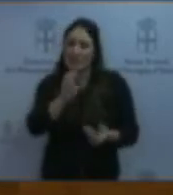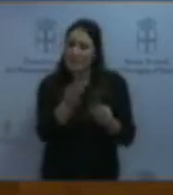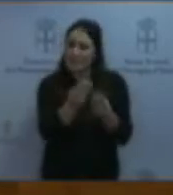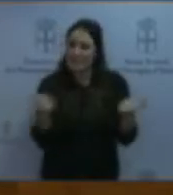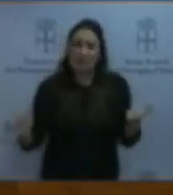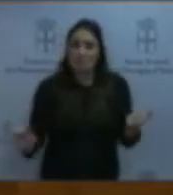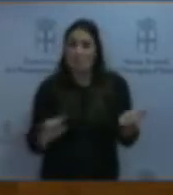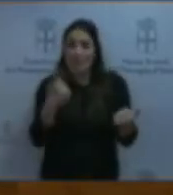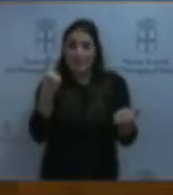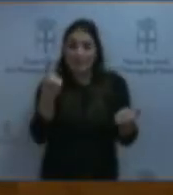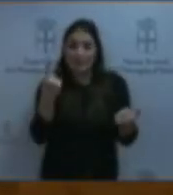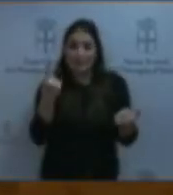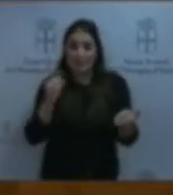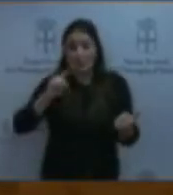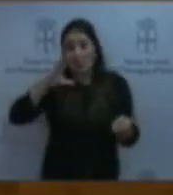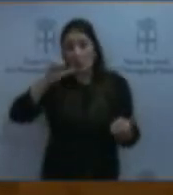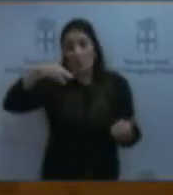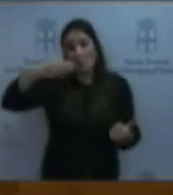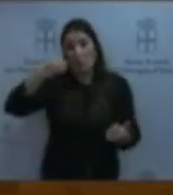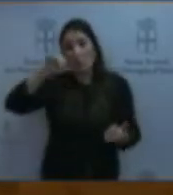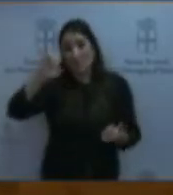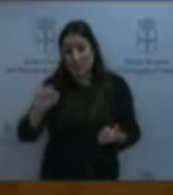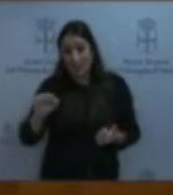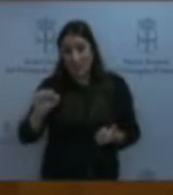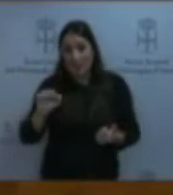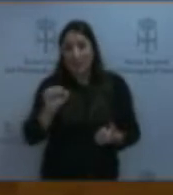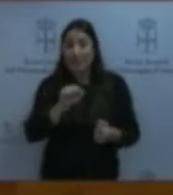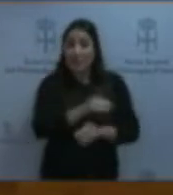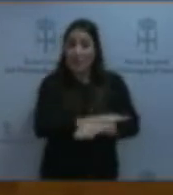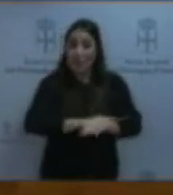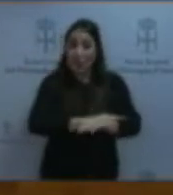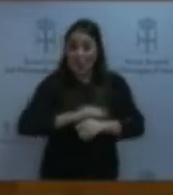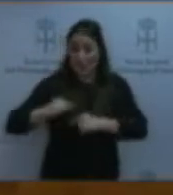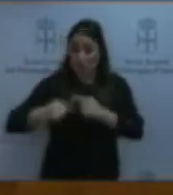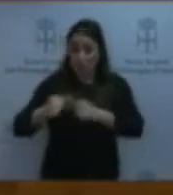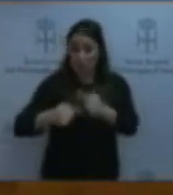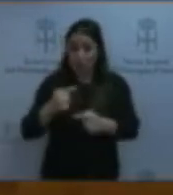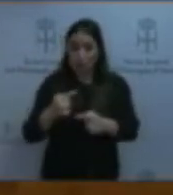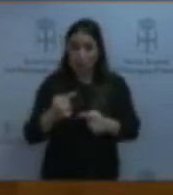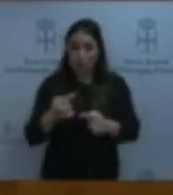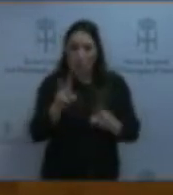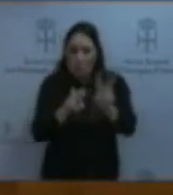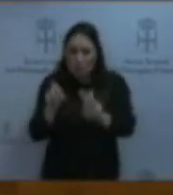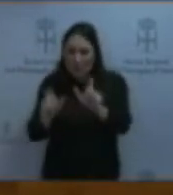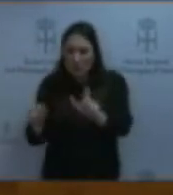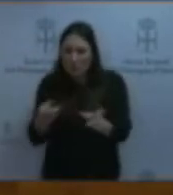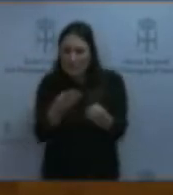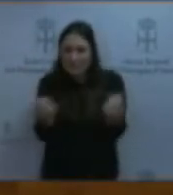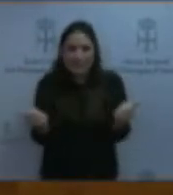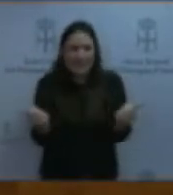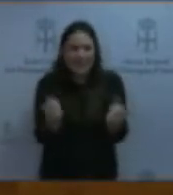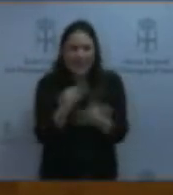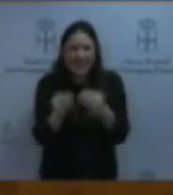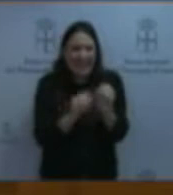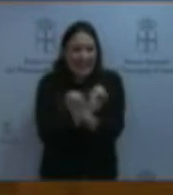forzosas después de Camboya y que los sucesivos gobiernos no hayan hecho nada por buscarlos? ¿Se